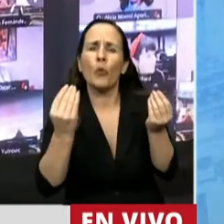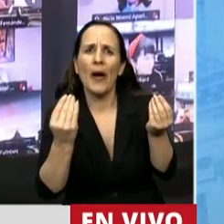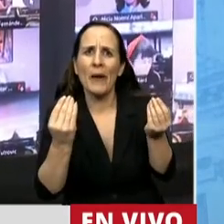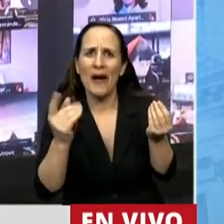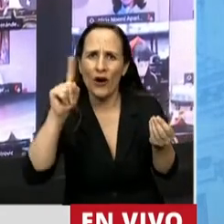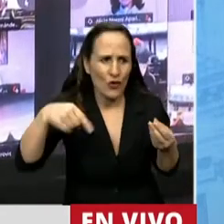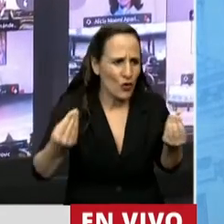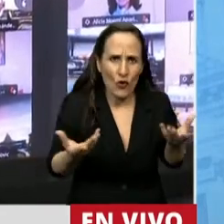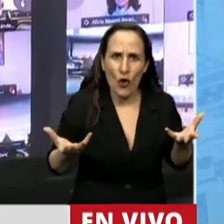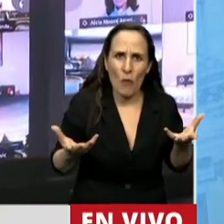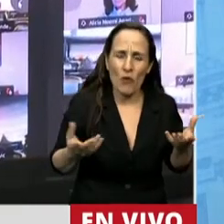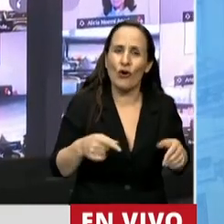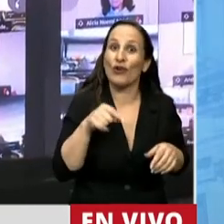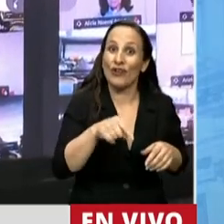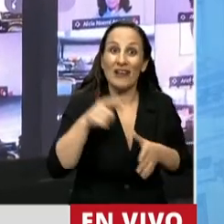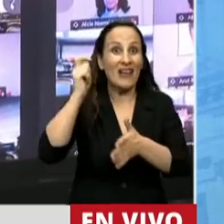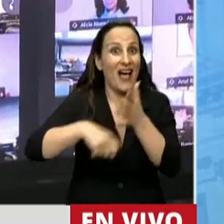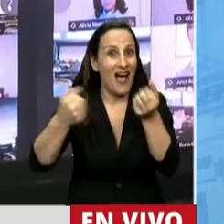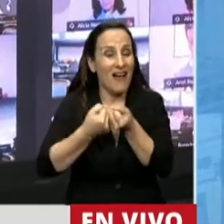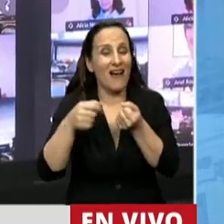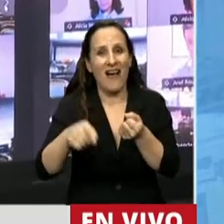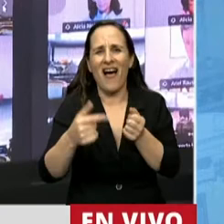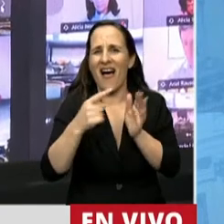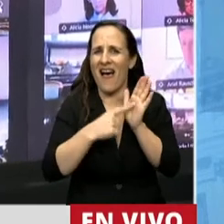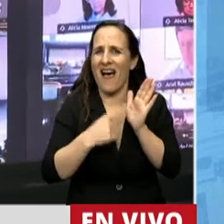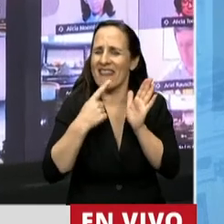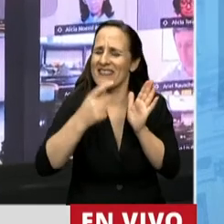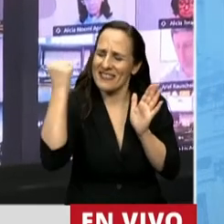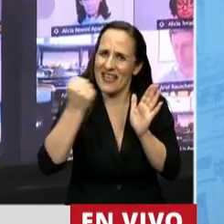hay un elemento esencial en este momento, que es